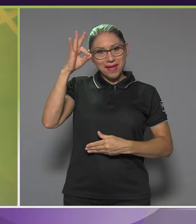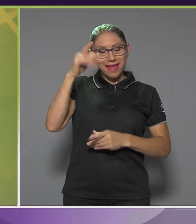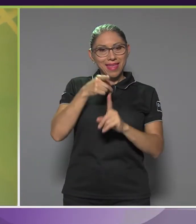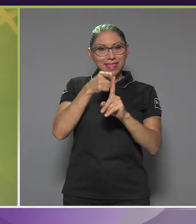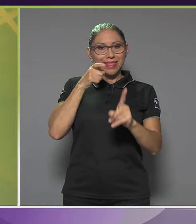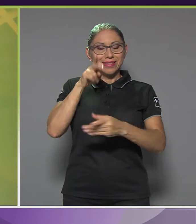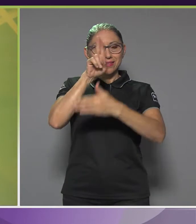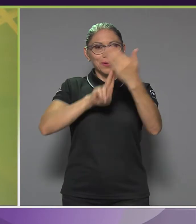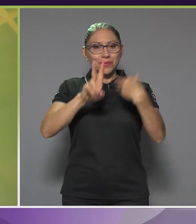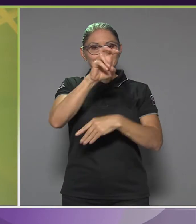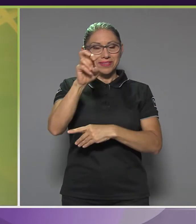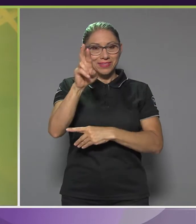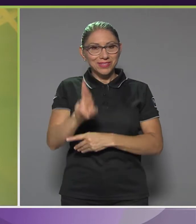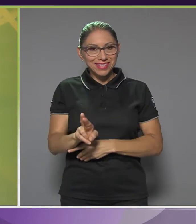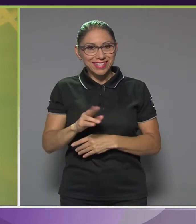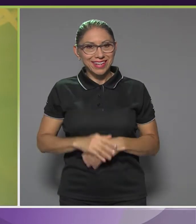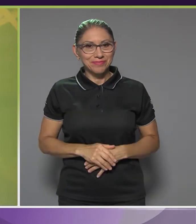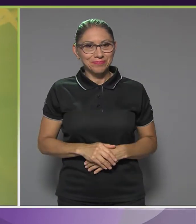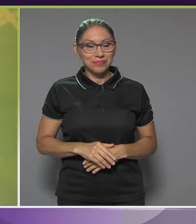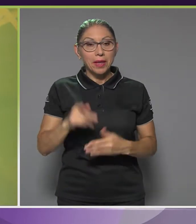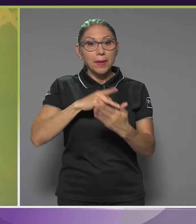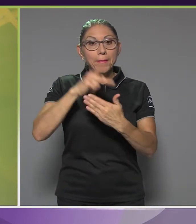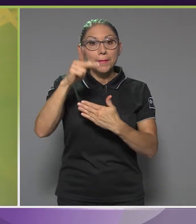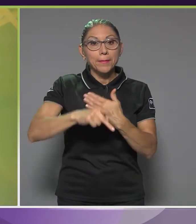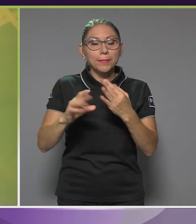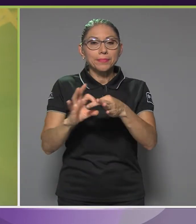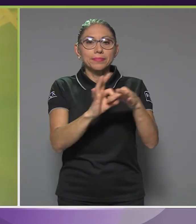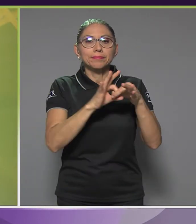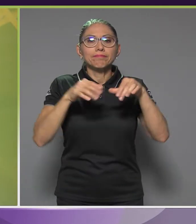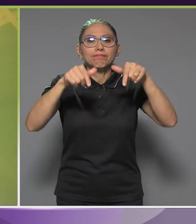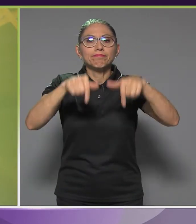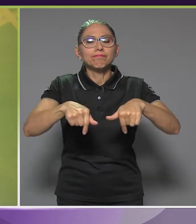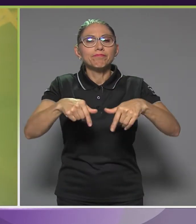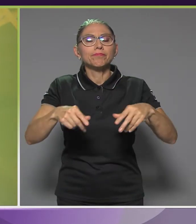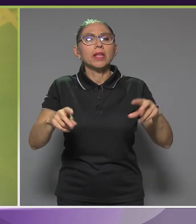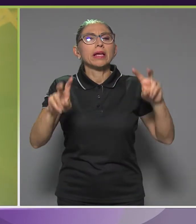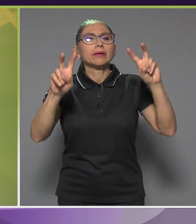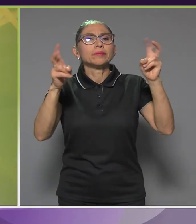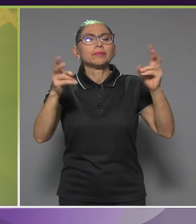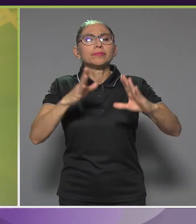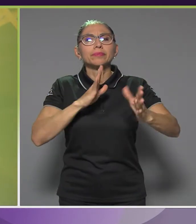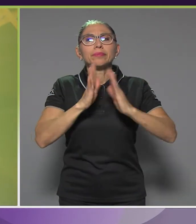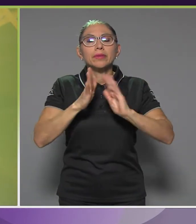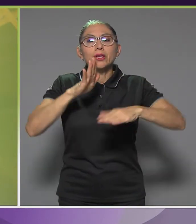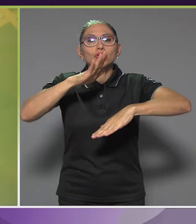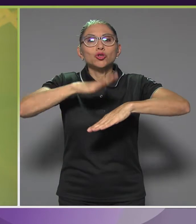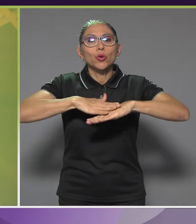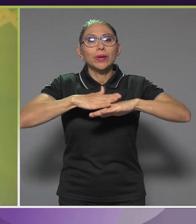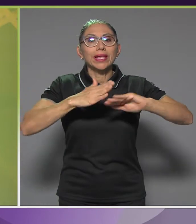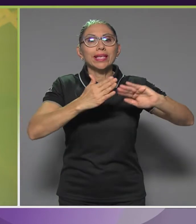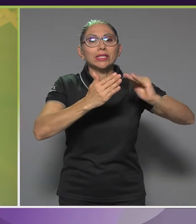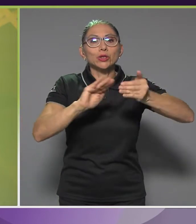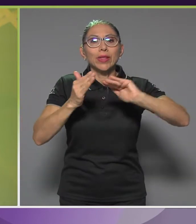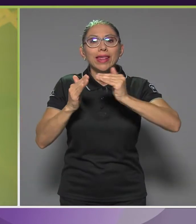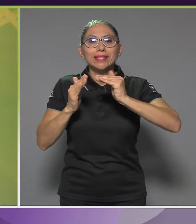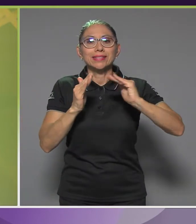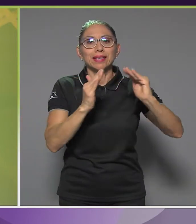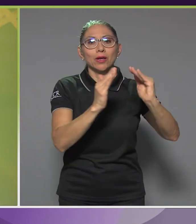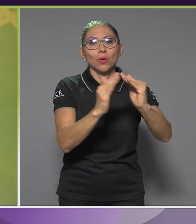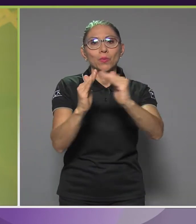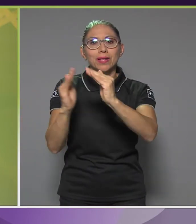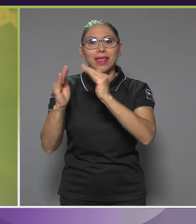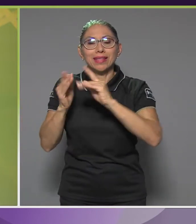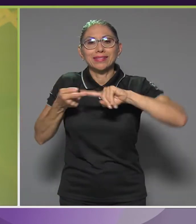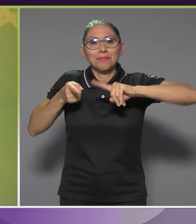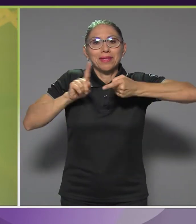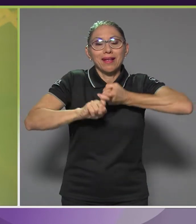Universidad de Costa Rica. En la edición de hoy de Nexos tendremos una conversación sobre ciudades y comunidades amigables con personas adultas